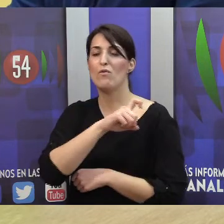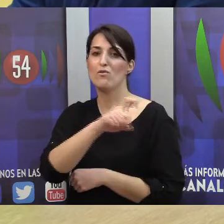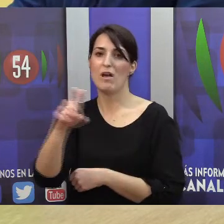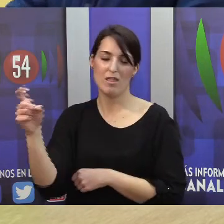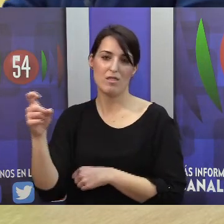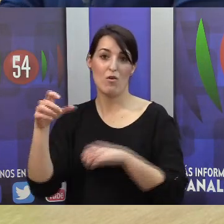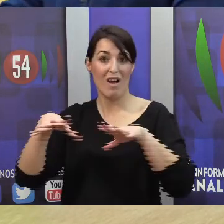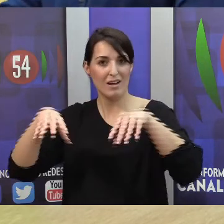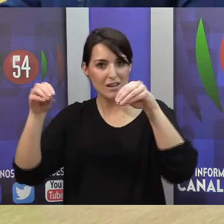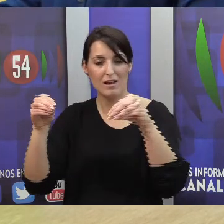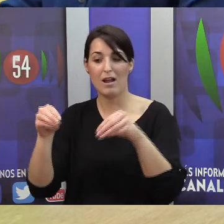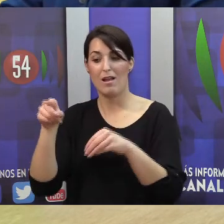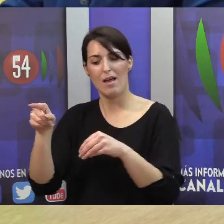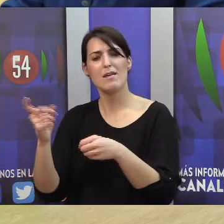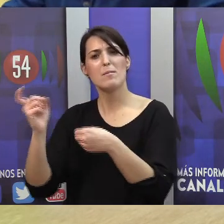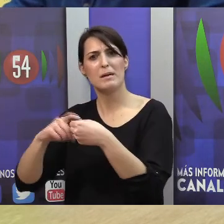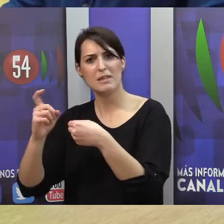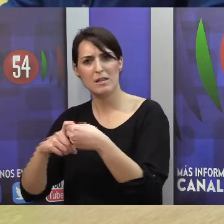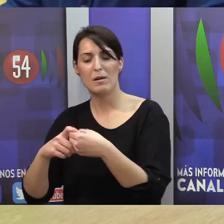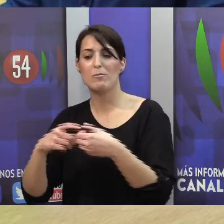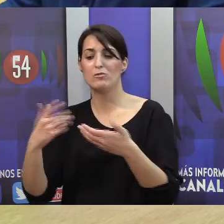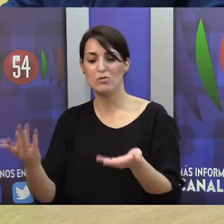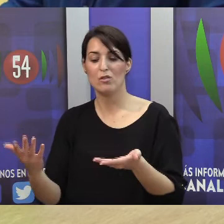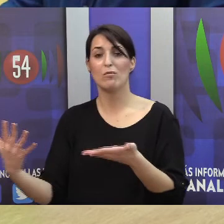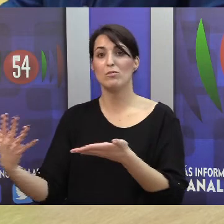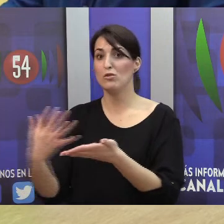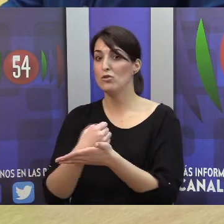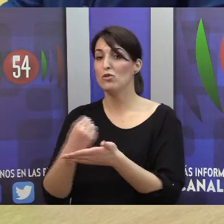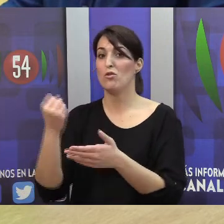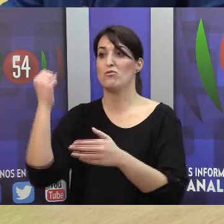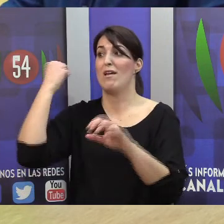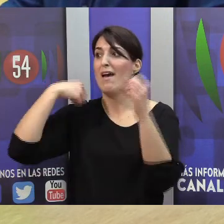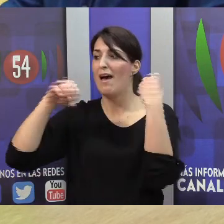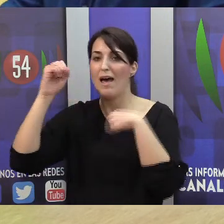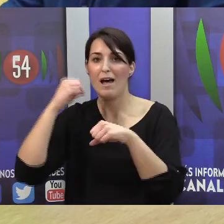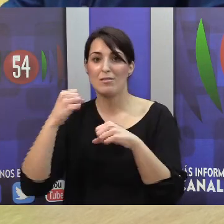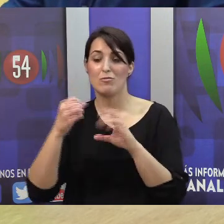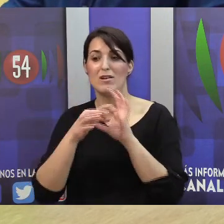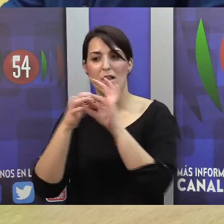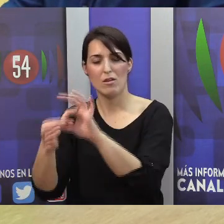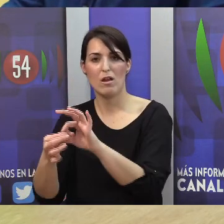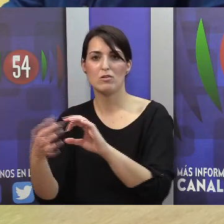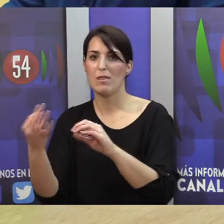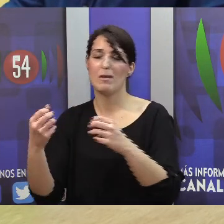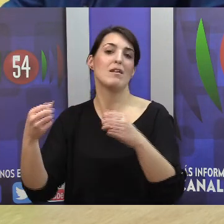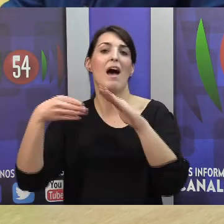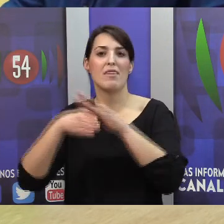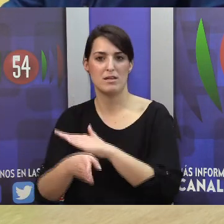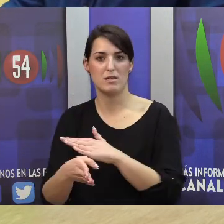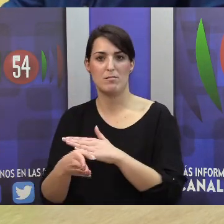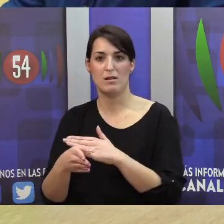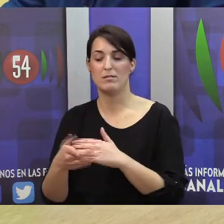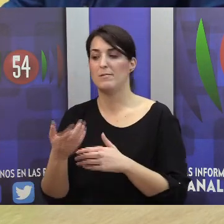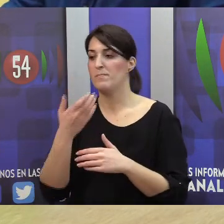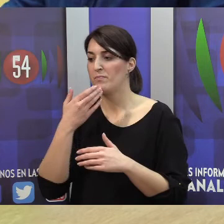pues estar ahí presentes también, y que todos los actos que se hagan en torno a esta conmemoración sean completamente accesibles, que cuenten con espacios